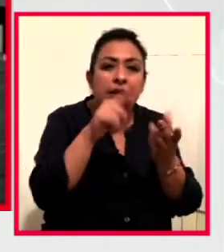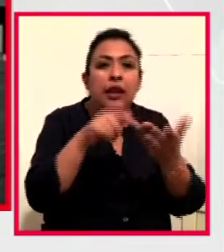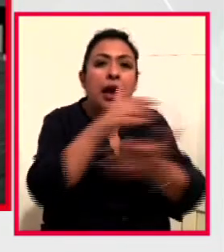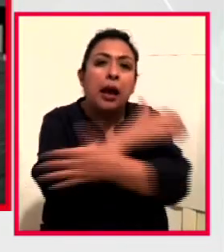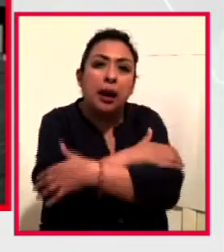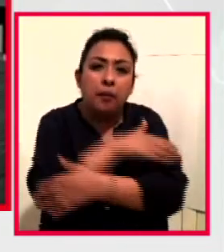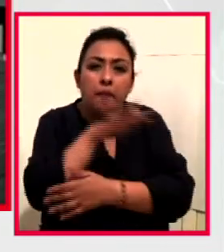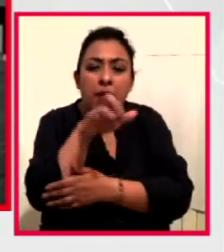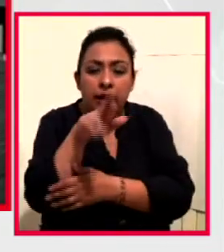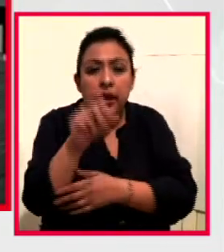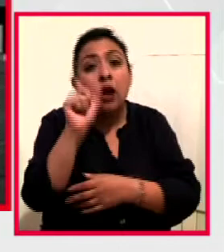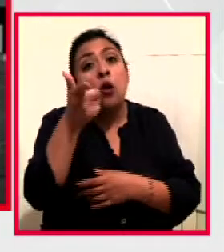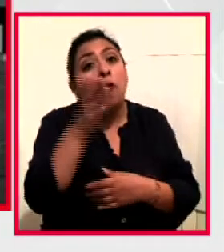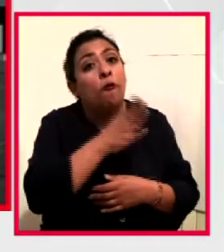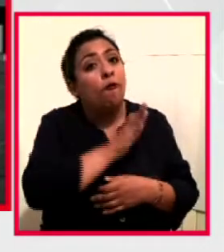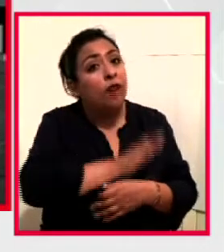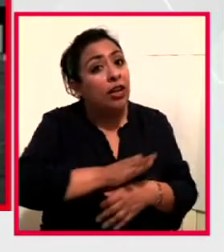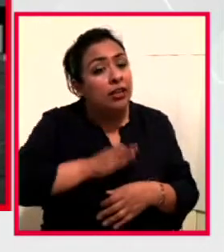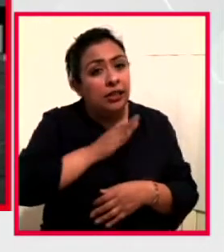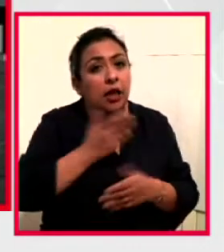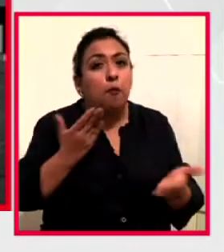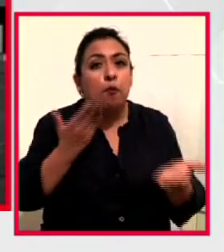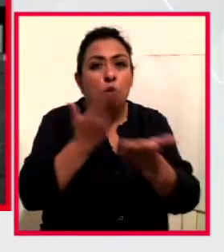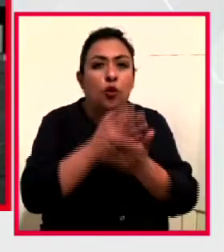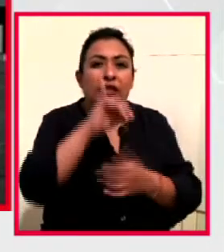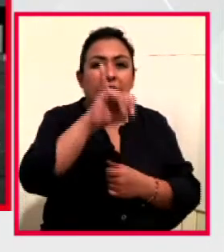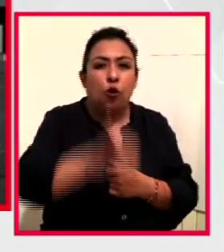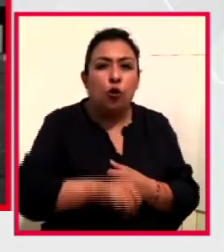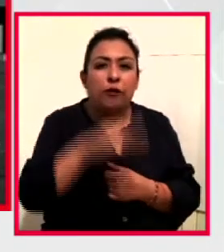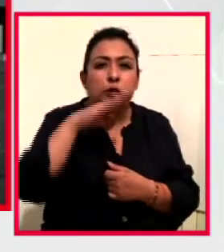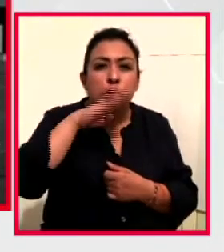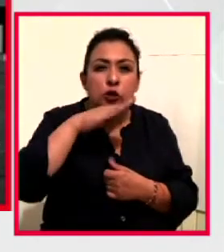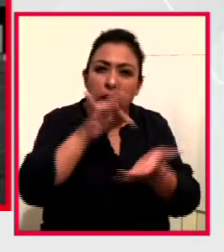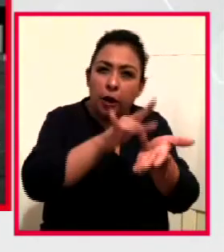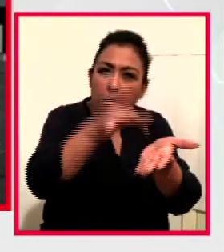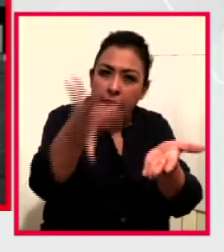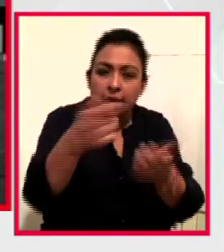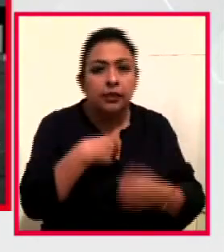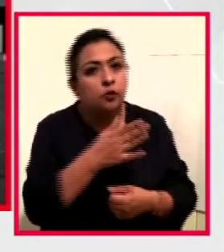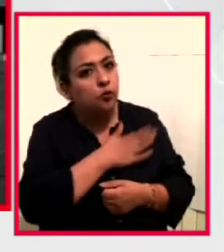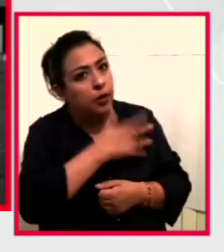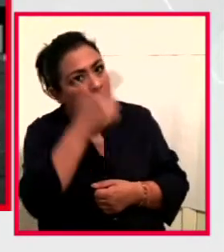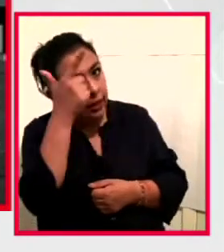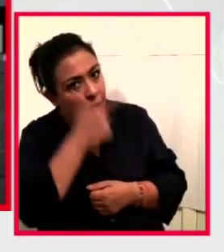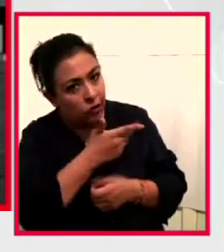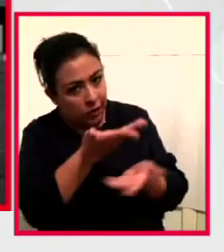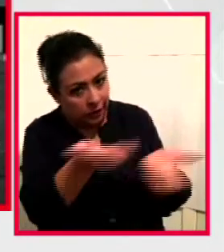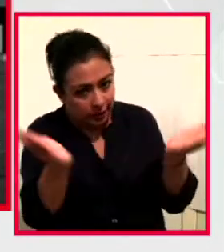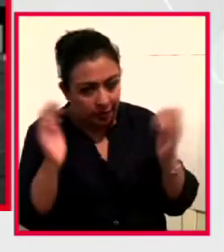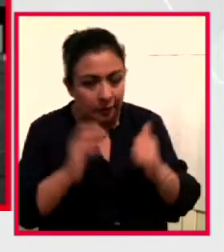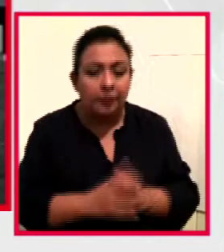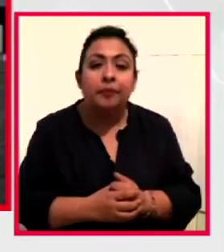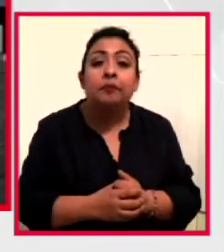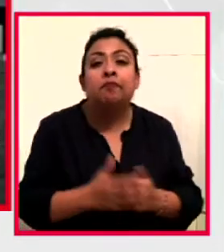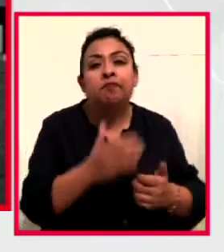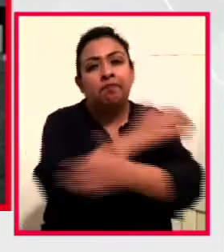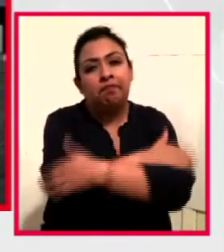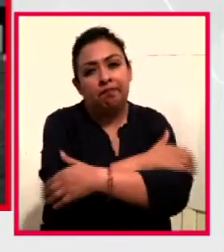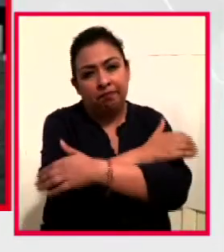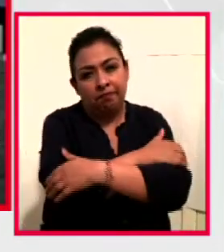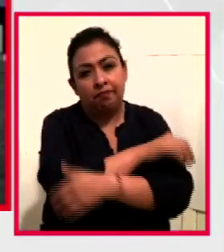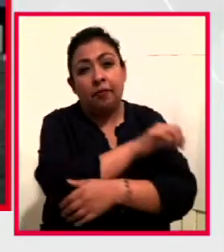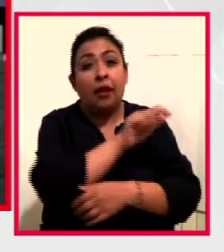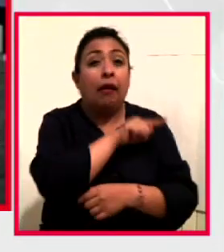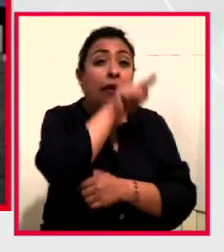enhorabuena por esta iniciativa de Jueves Pozolero. Muchas gracias. Gracias, buenas noches. Muy buenas noches, un abrazo hasta